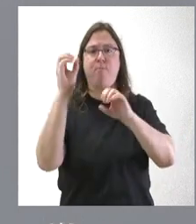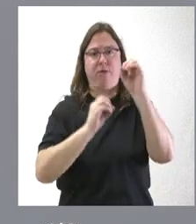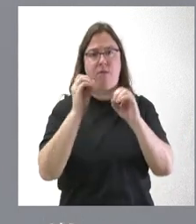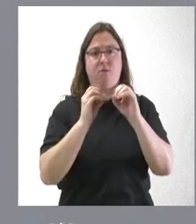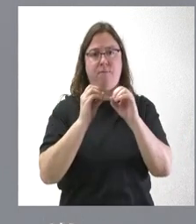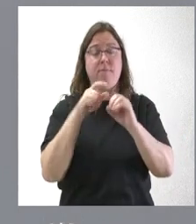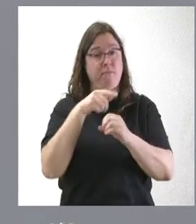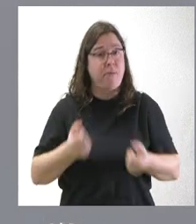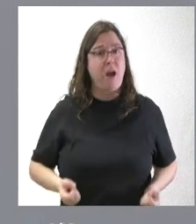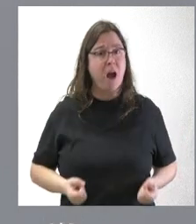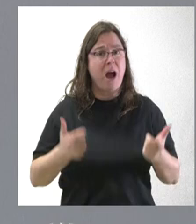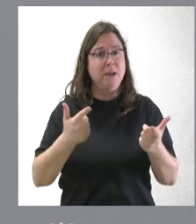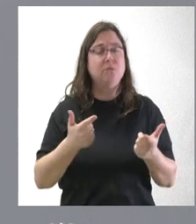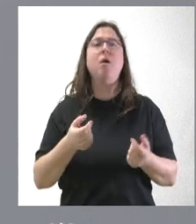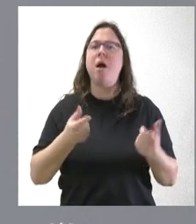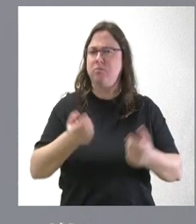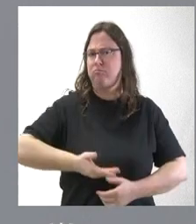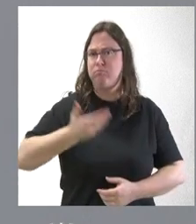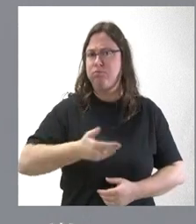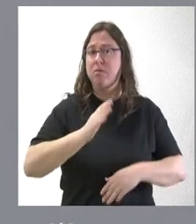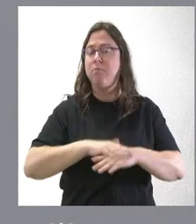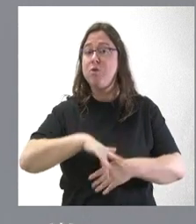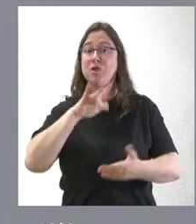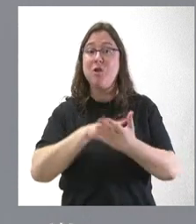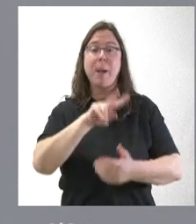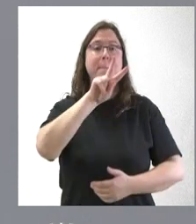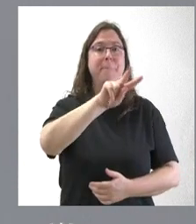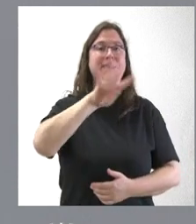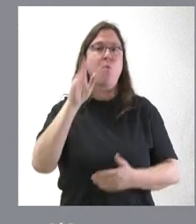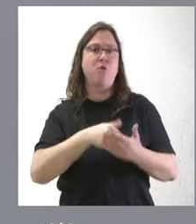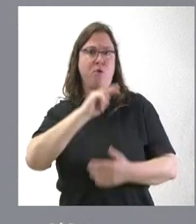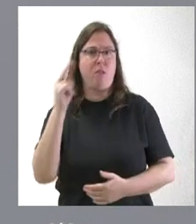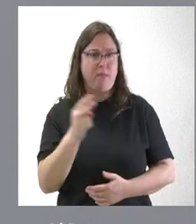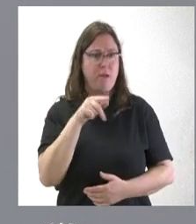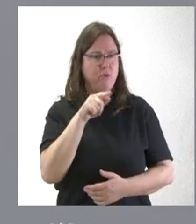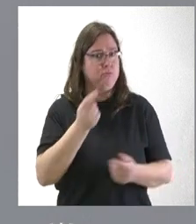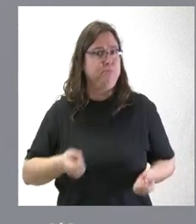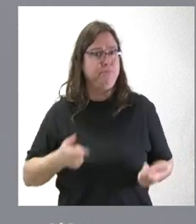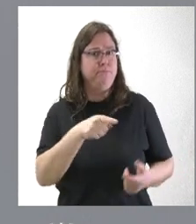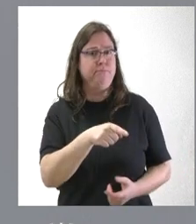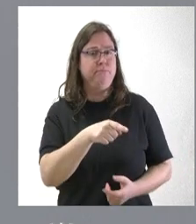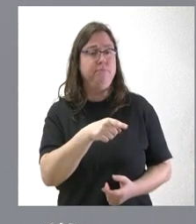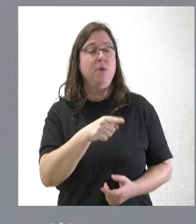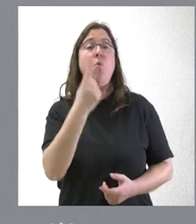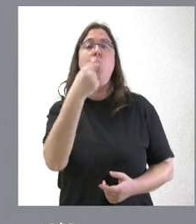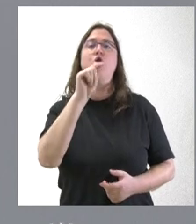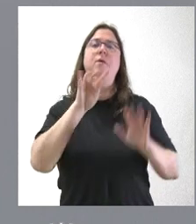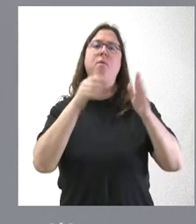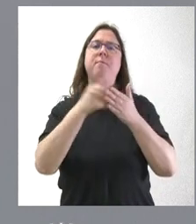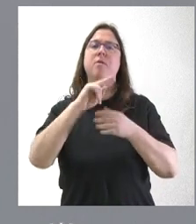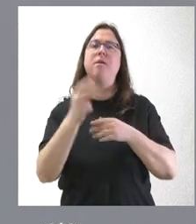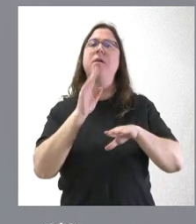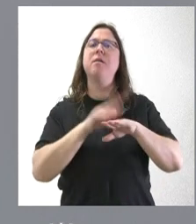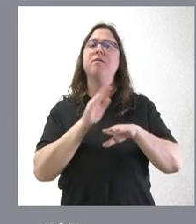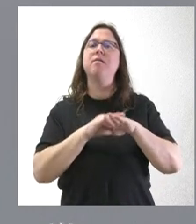En este coste, que es un coste importante porque alcanza los 24 millones de euros este suministro y 1,9 millones de euros para